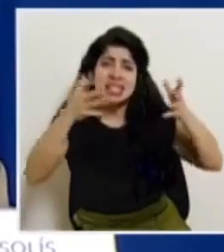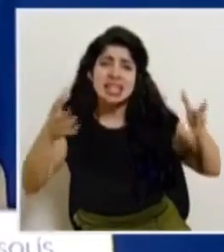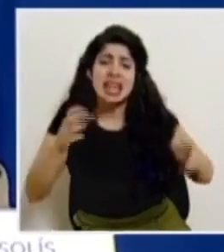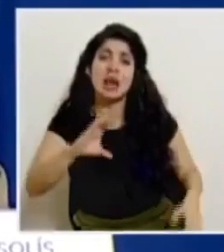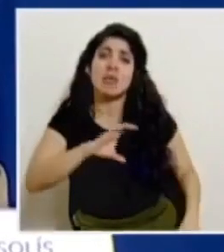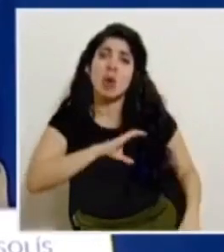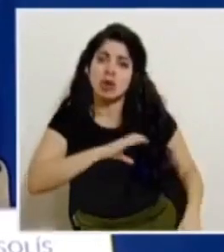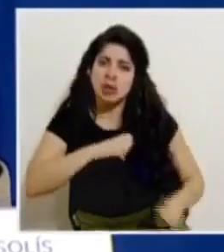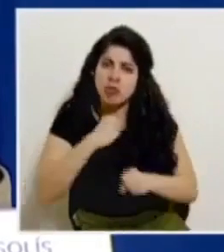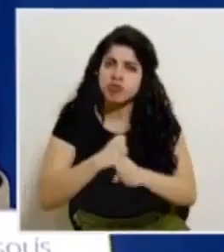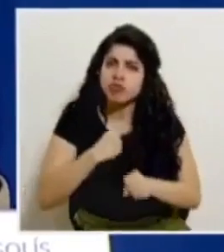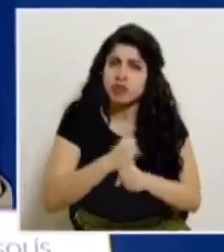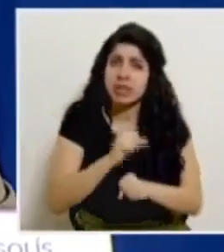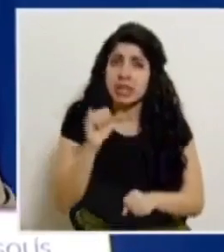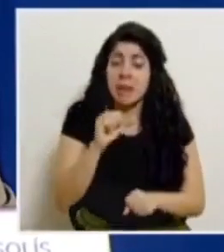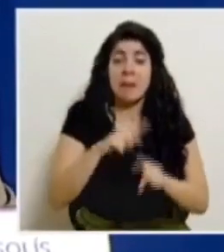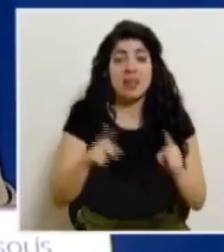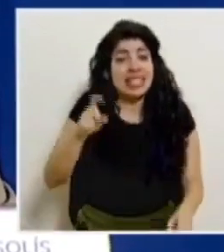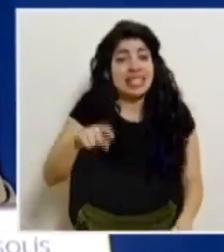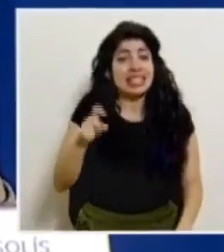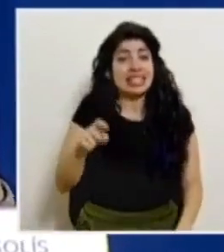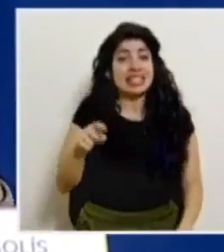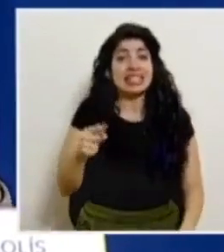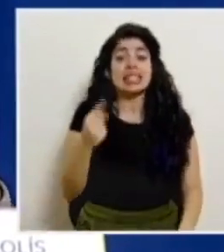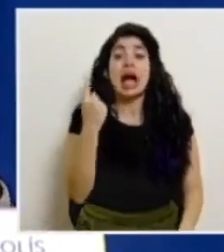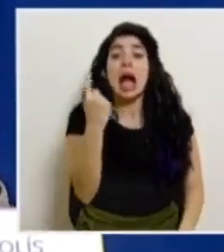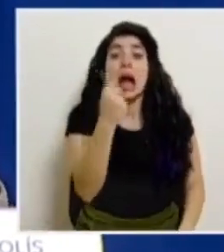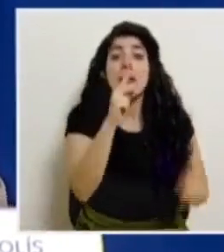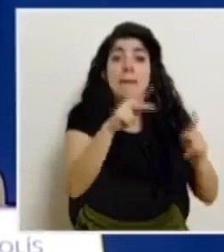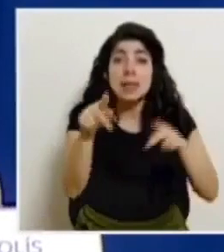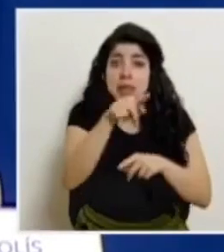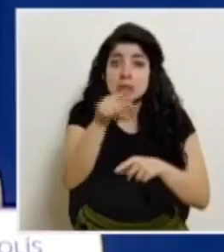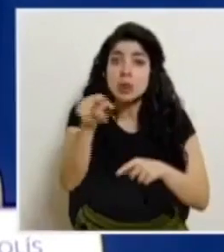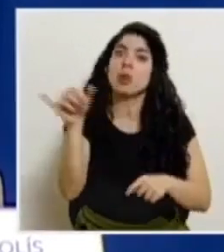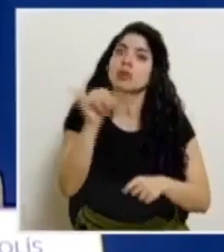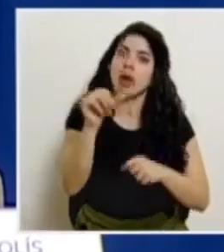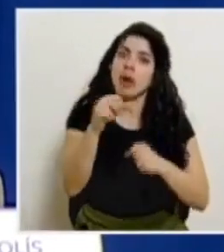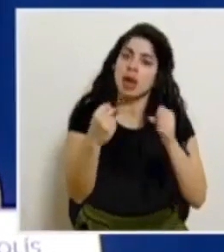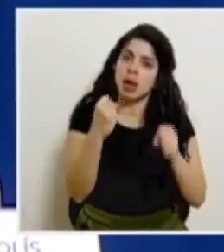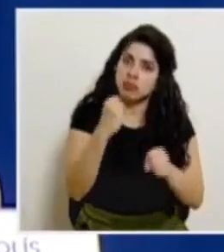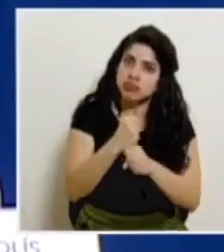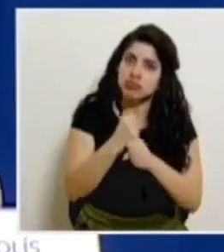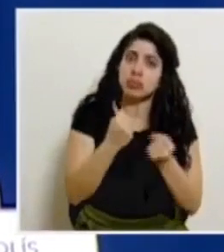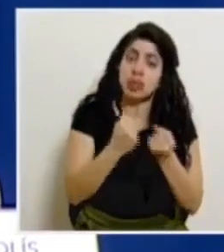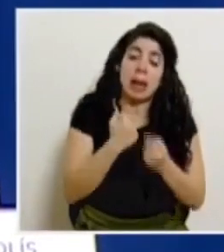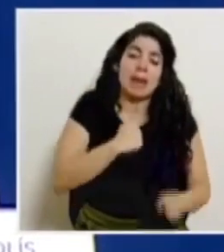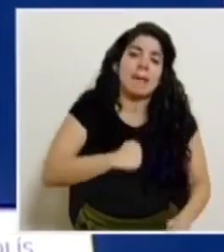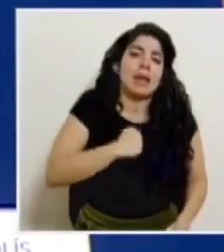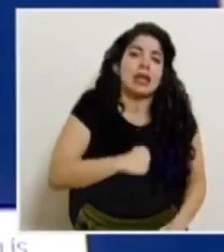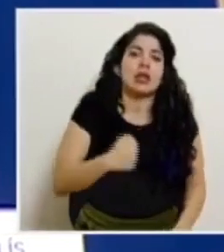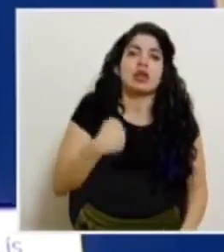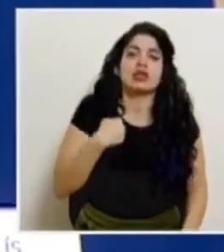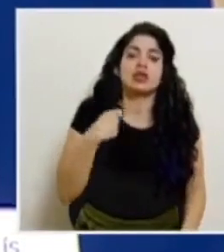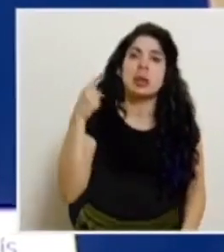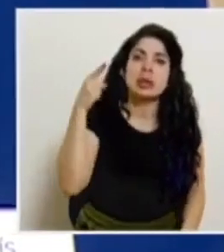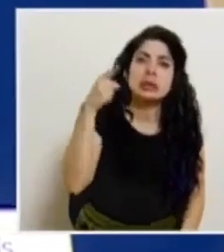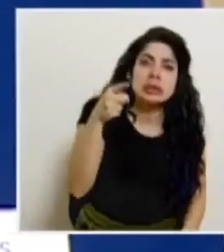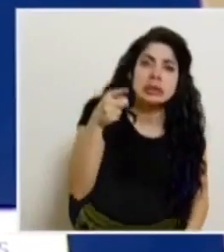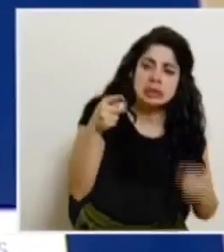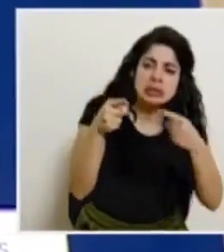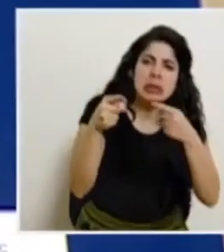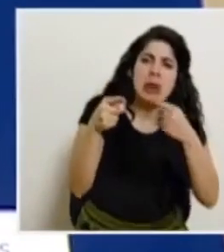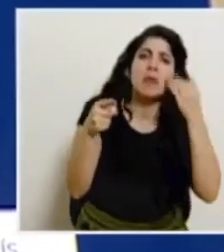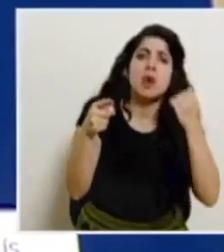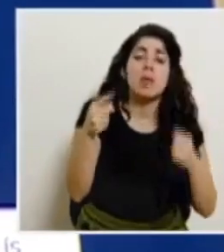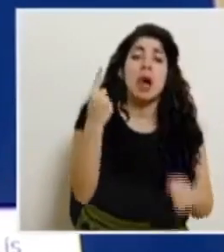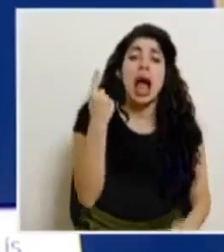pública hace lo suyo pero necesitamos que cada persona haga lo suyo y perdonen que señale pero es que cada